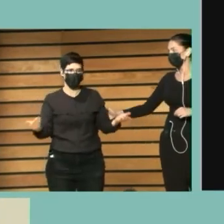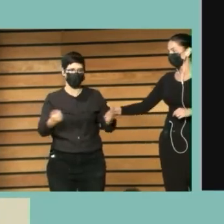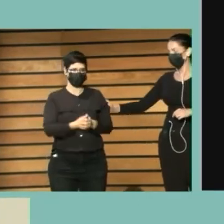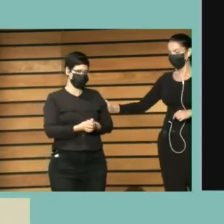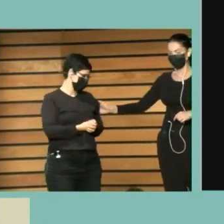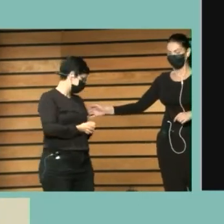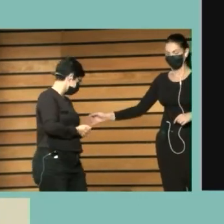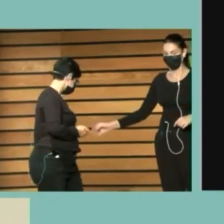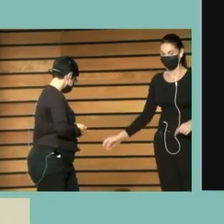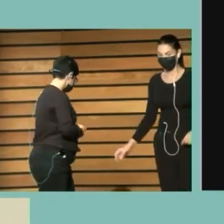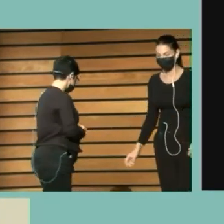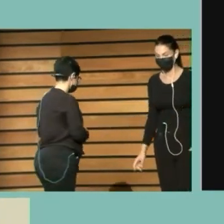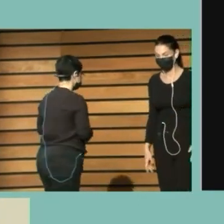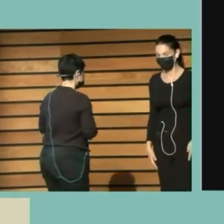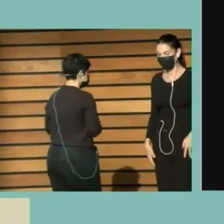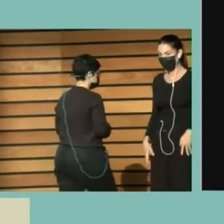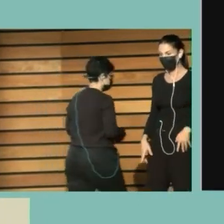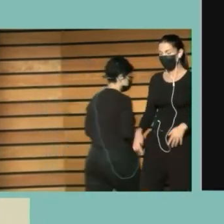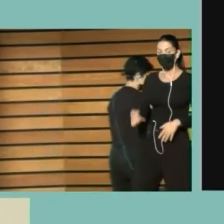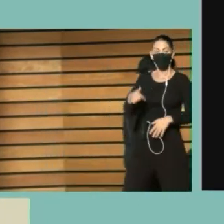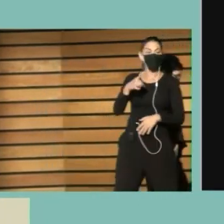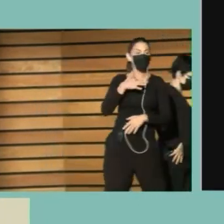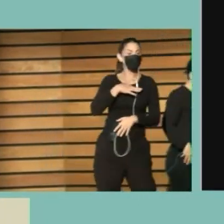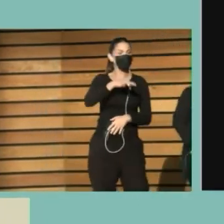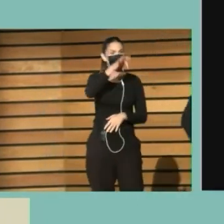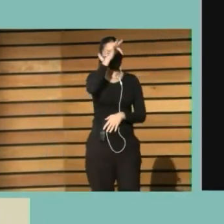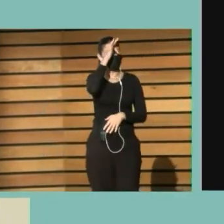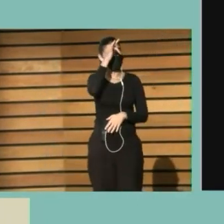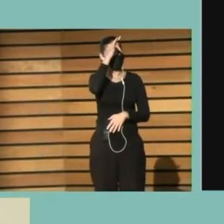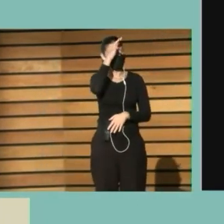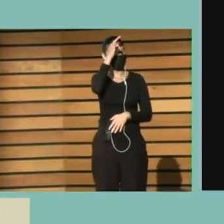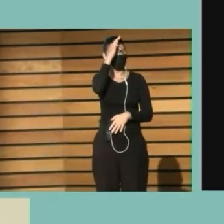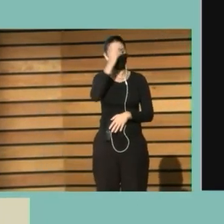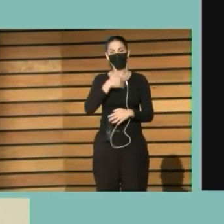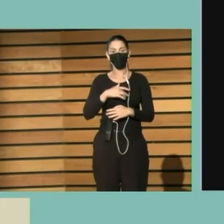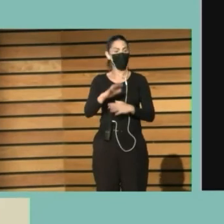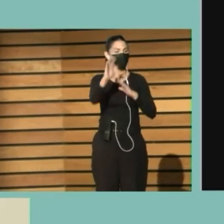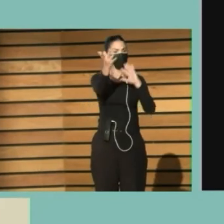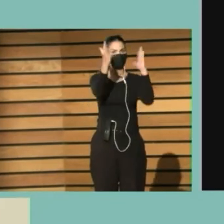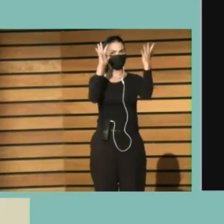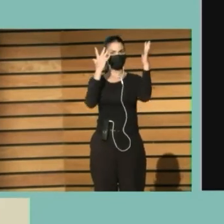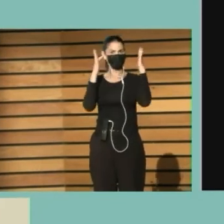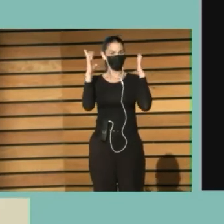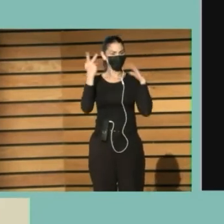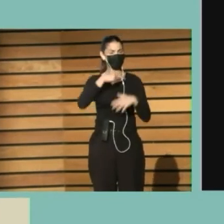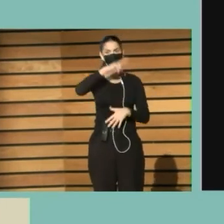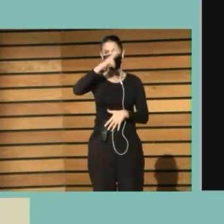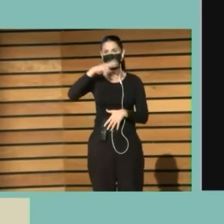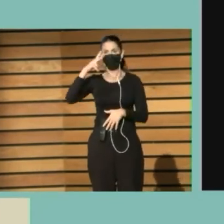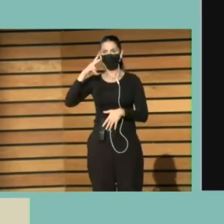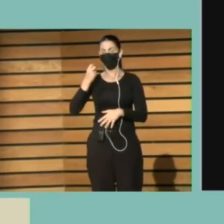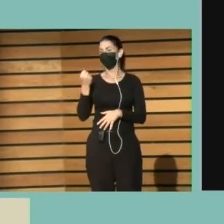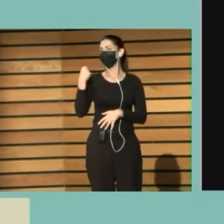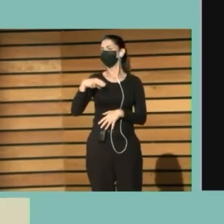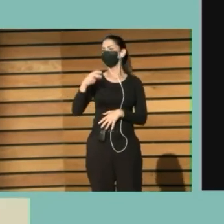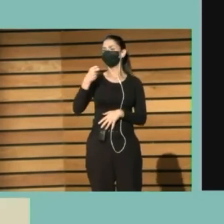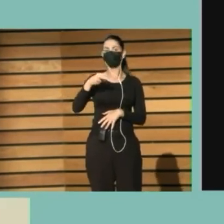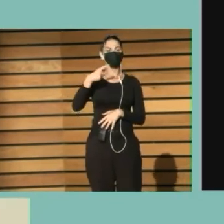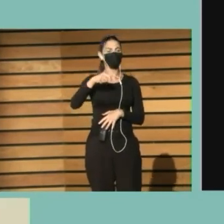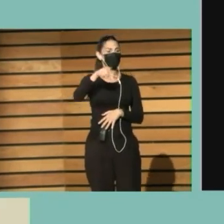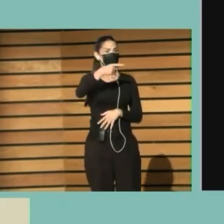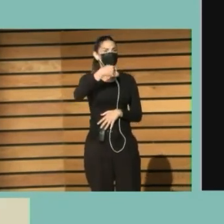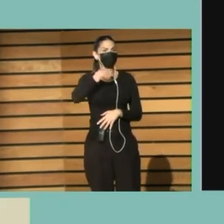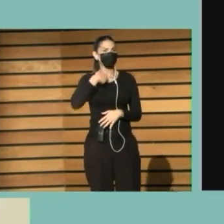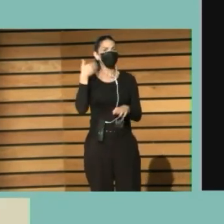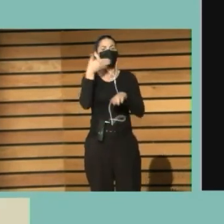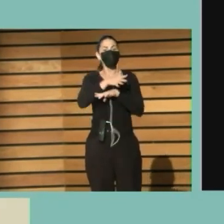Y cada vez Que yo Voy los domingos A pasear Por el bosque Las afueras de Oslo Que lo hago Todos los domingos Voy para disfrutar